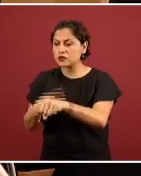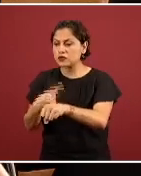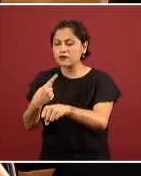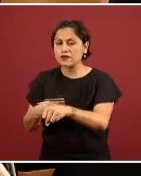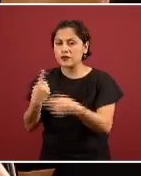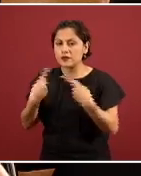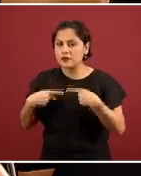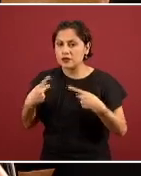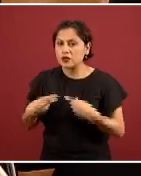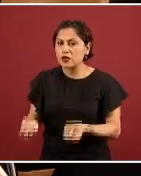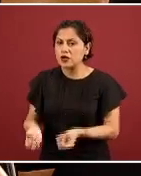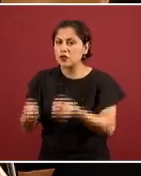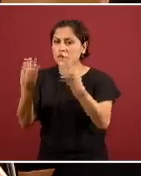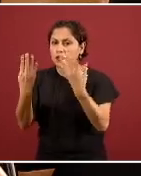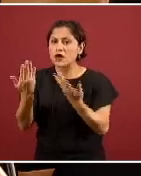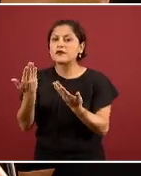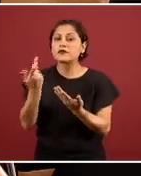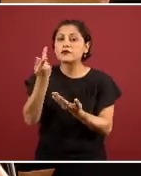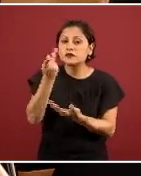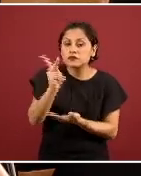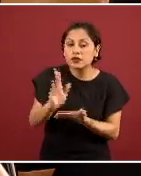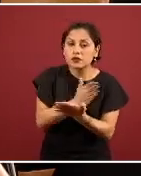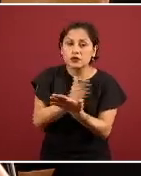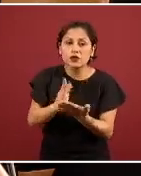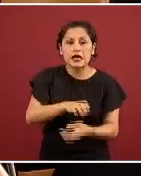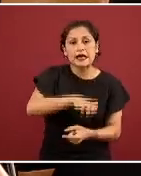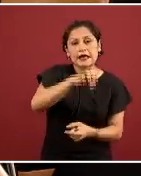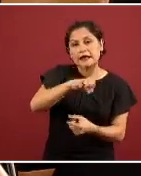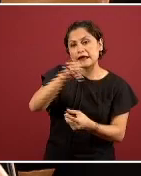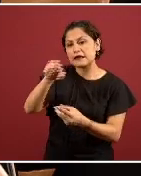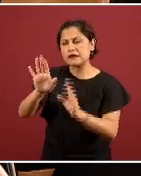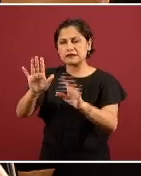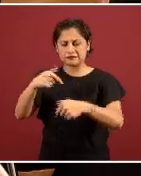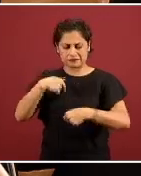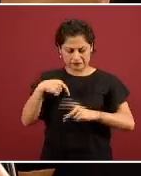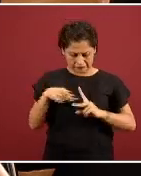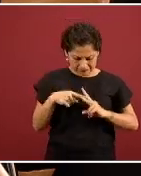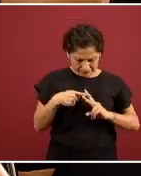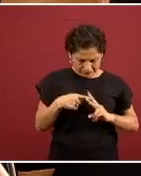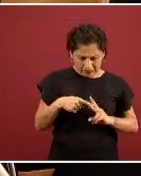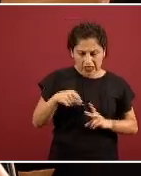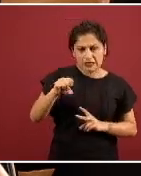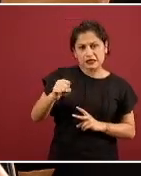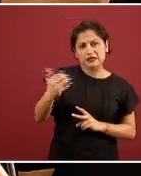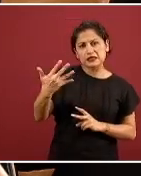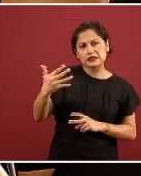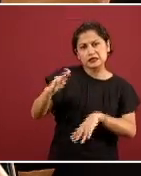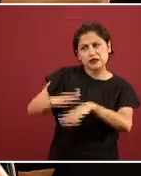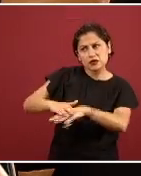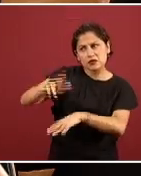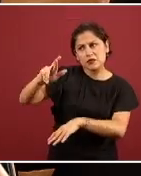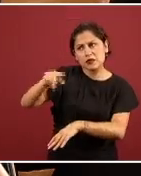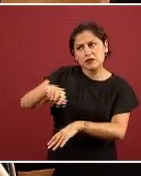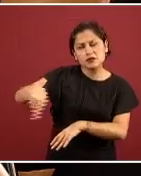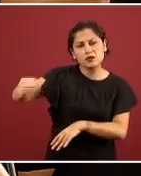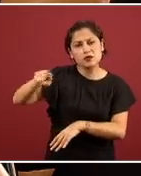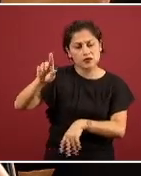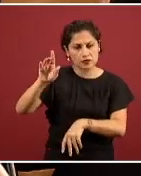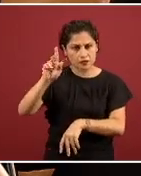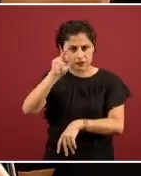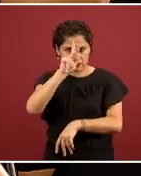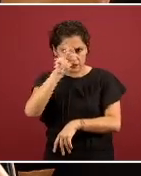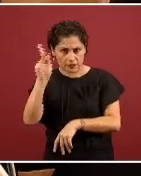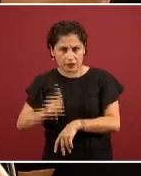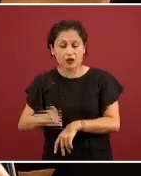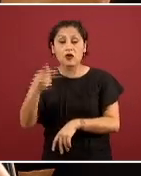estos días creo yo que por los cálculos que hice hay mayor población de 65 y más pero el número de